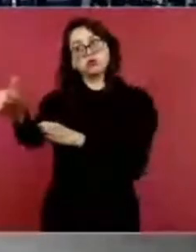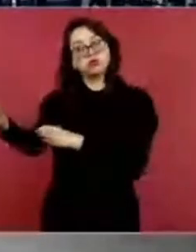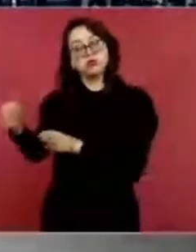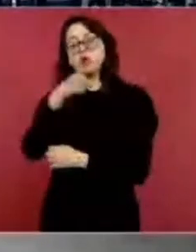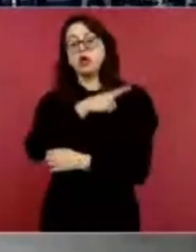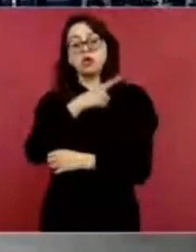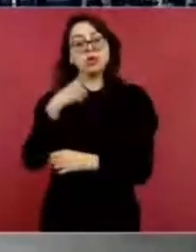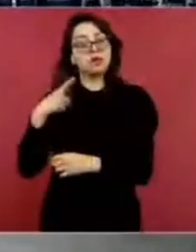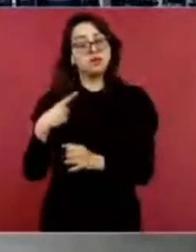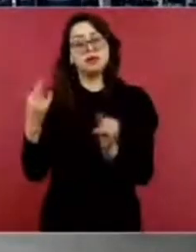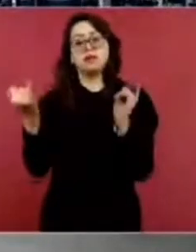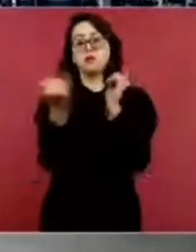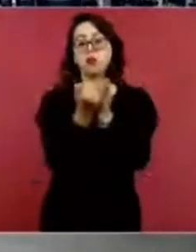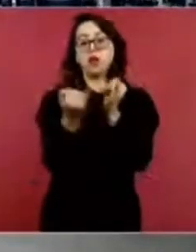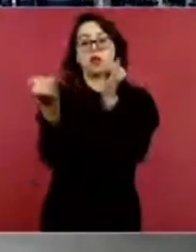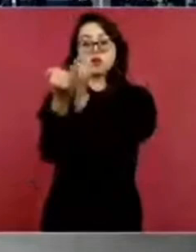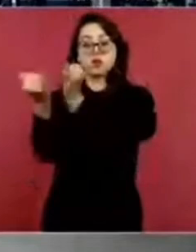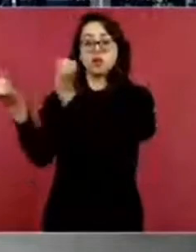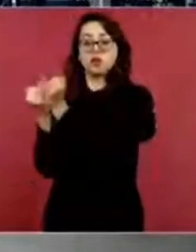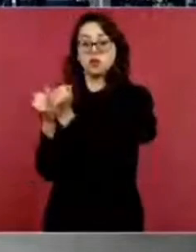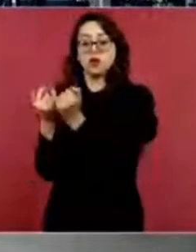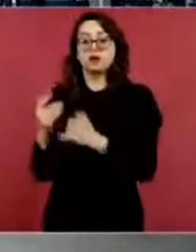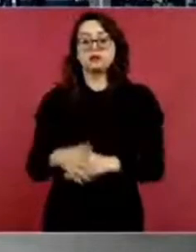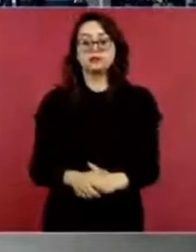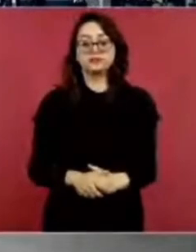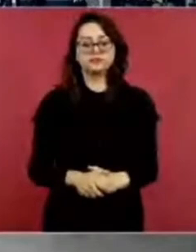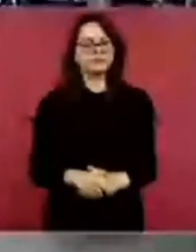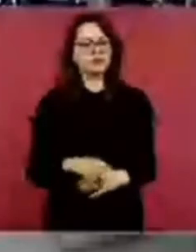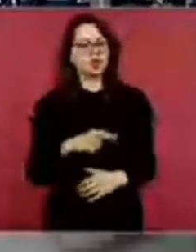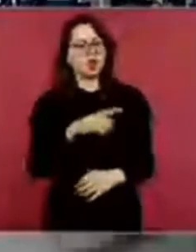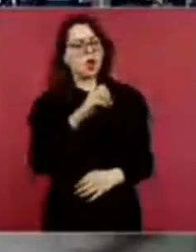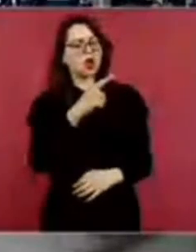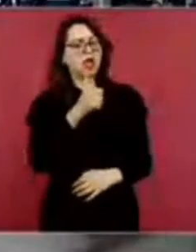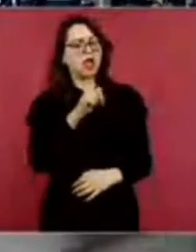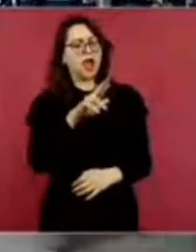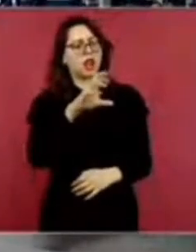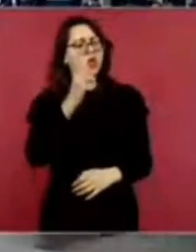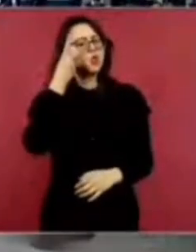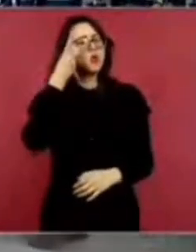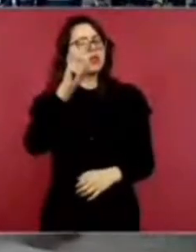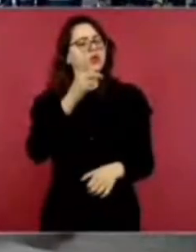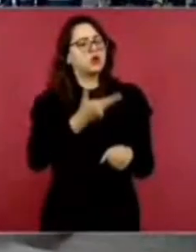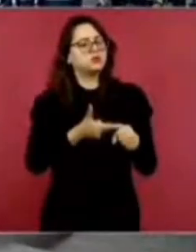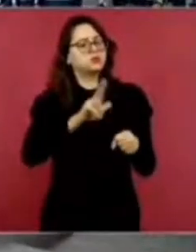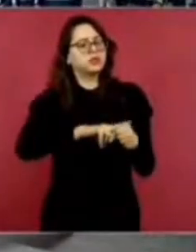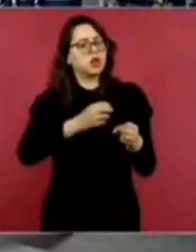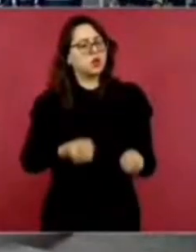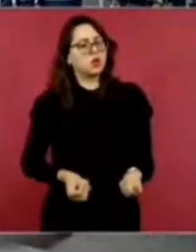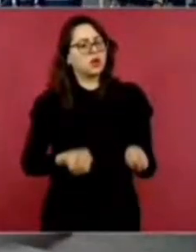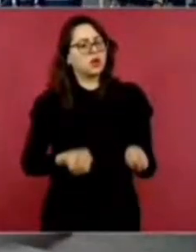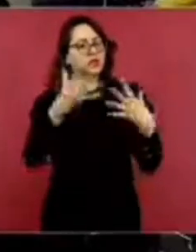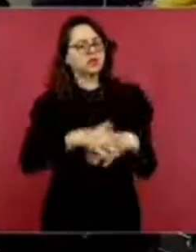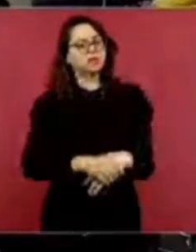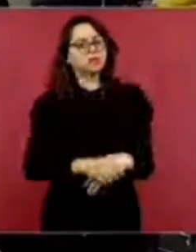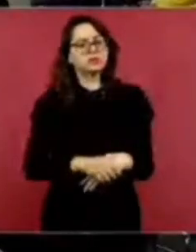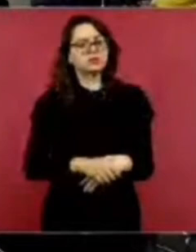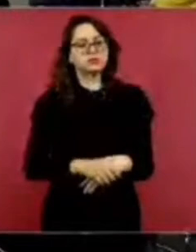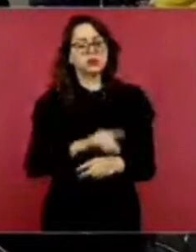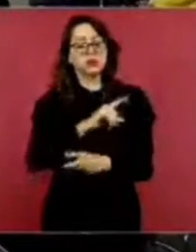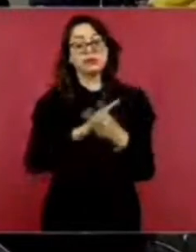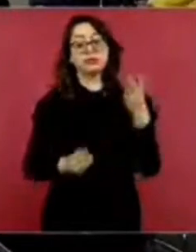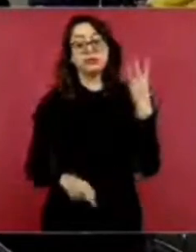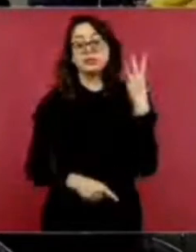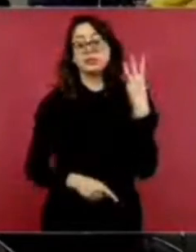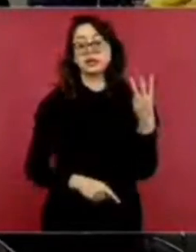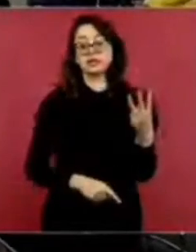¿Cuántos son los de Olegario? Tres, ahí están los tres. El de Villahermosa, el de Nayarit y Tapachula.